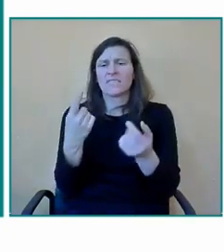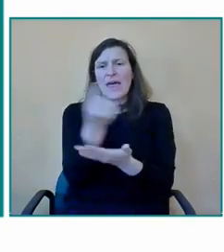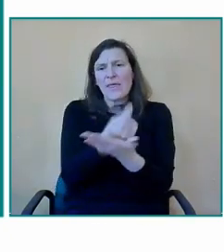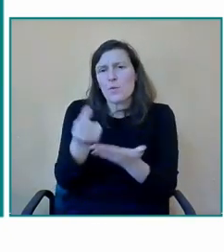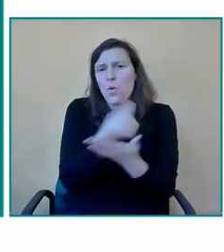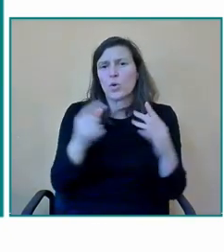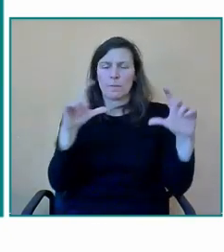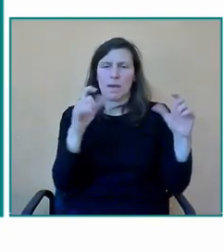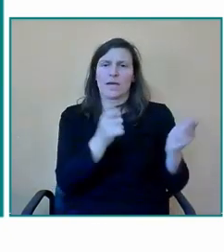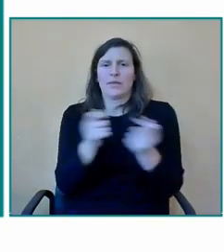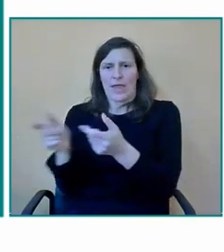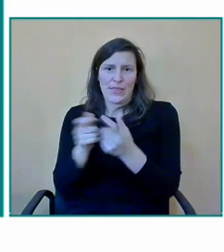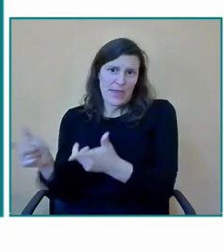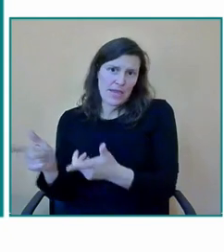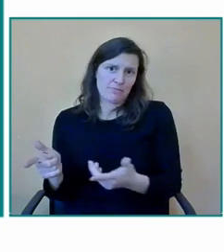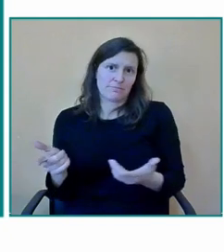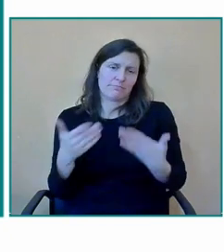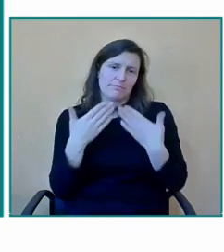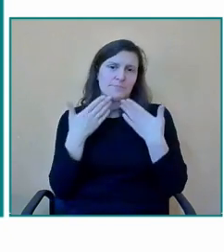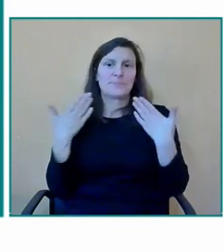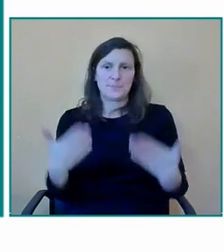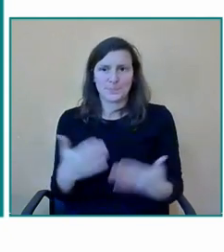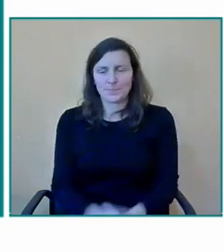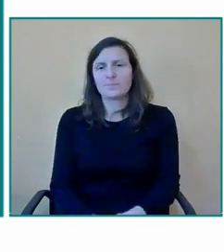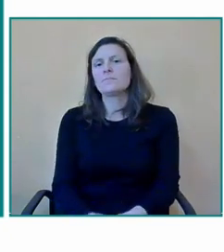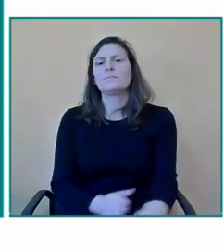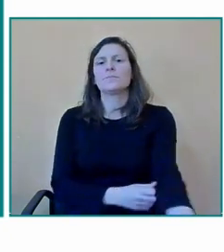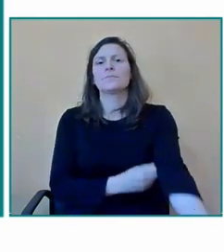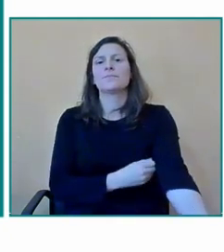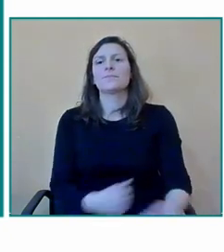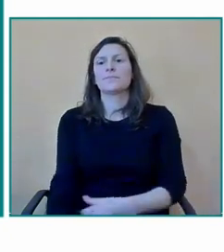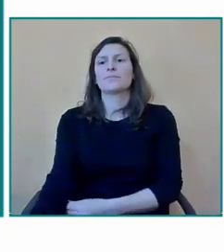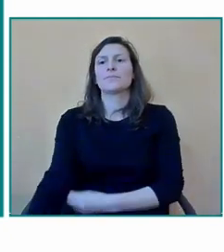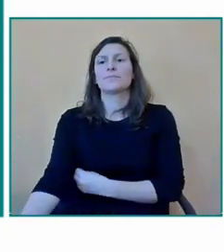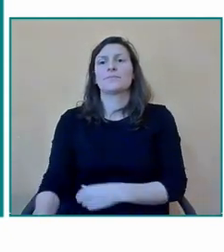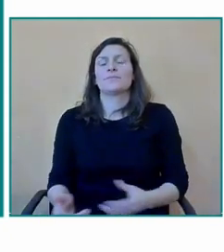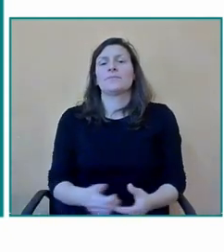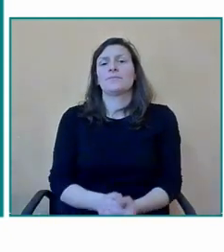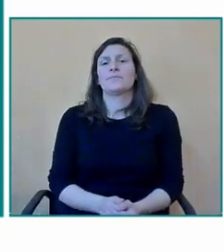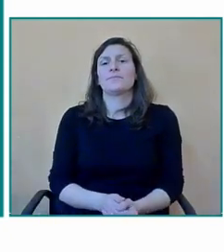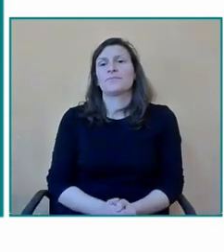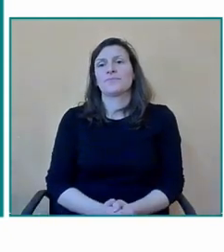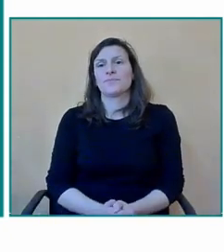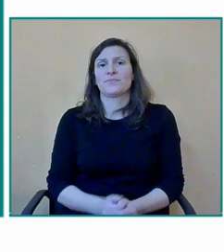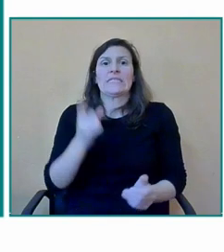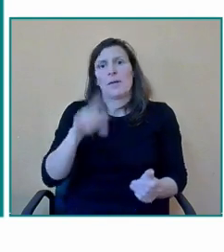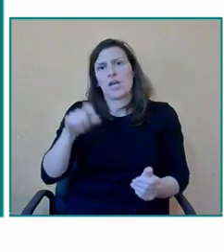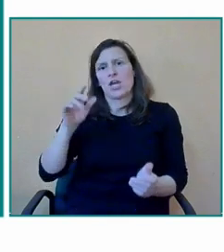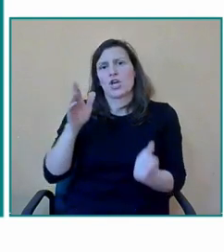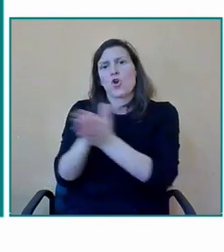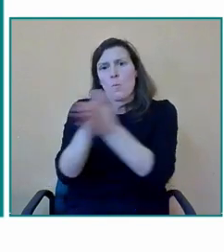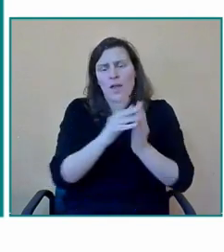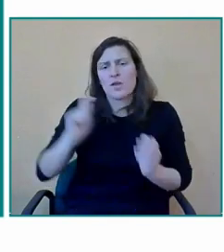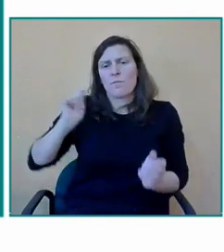que se trabaja en tercer ciclo y obviamente también hay algunas compañeras que ya